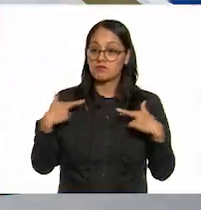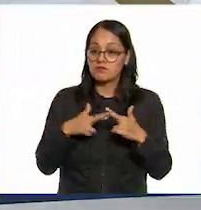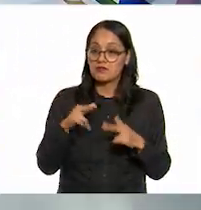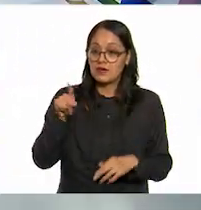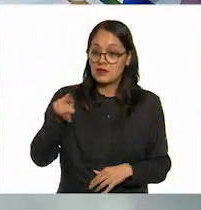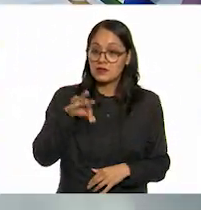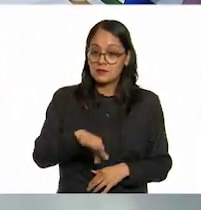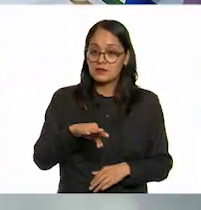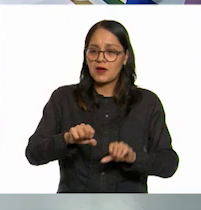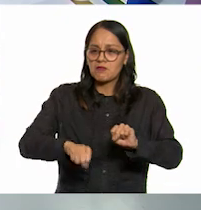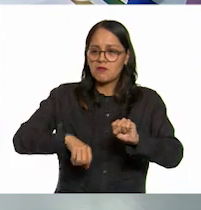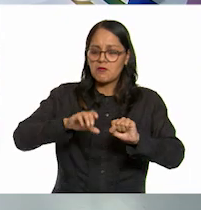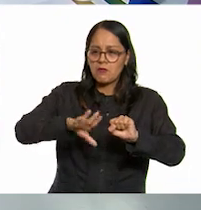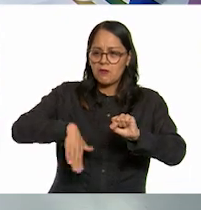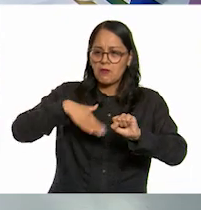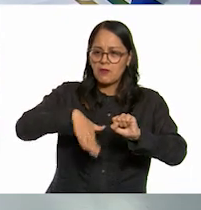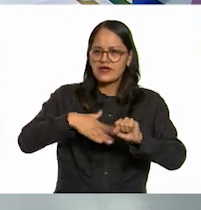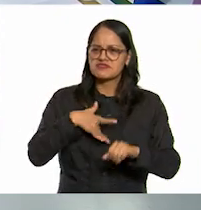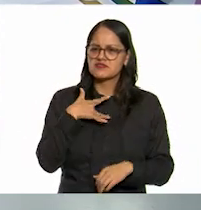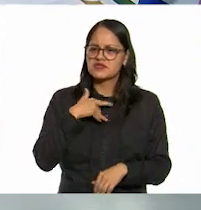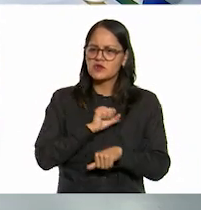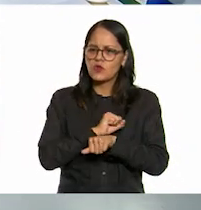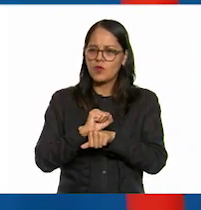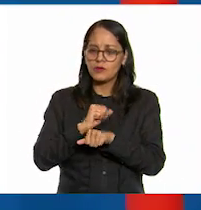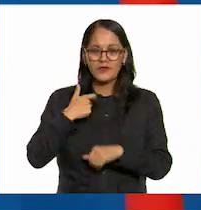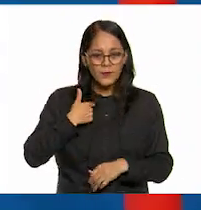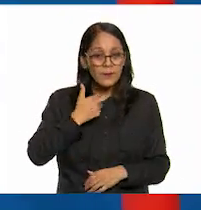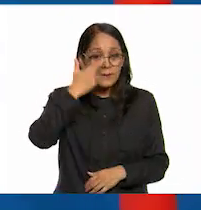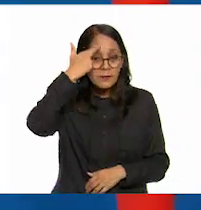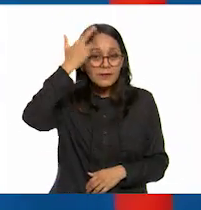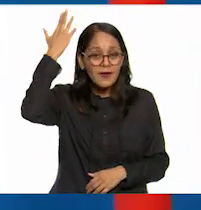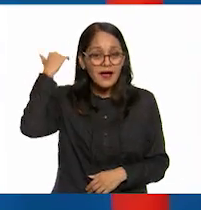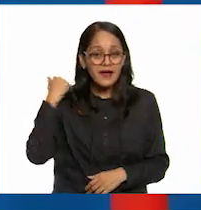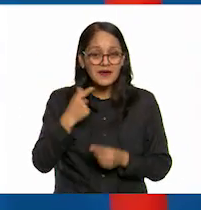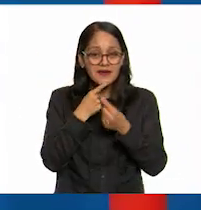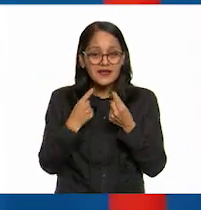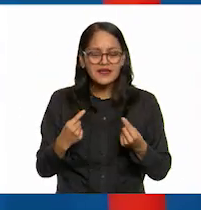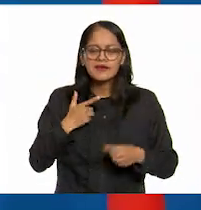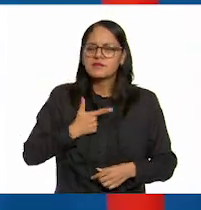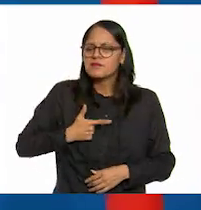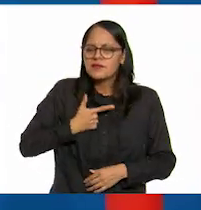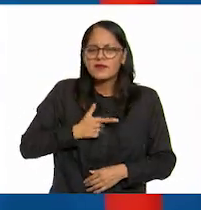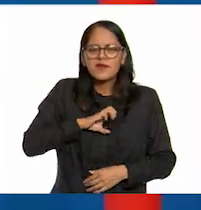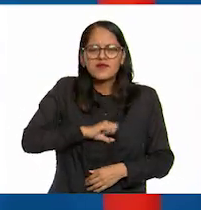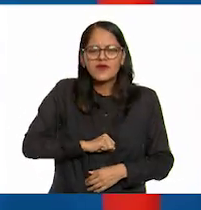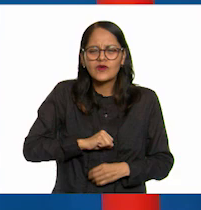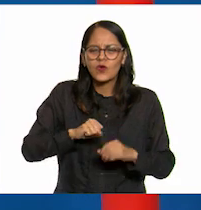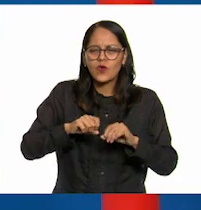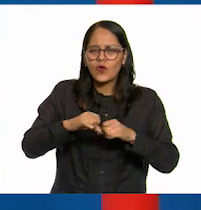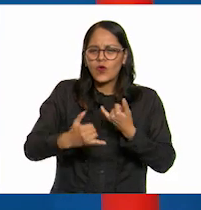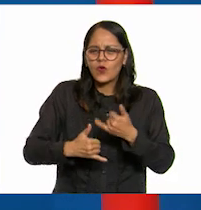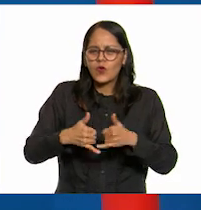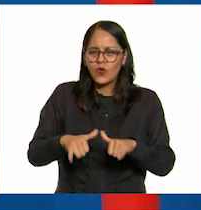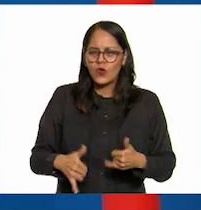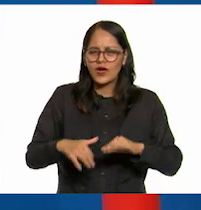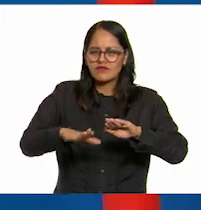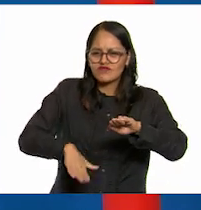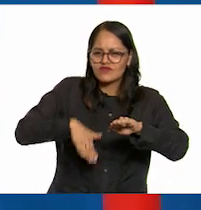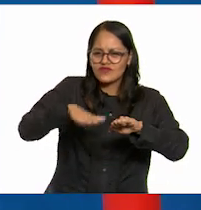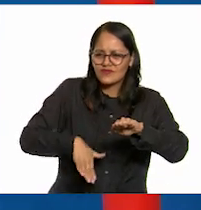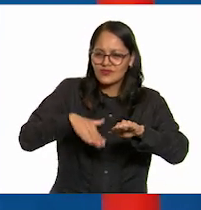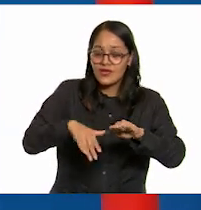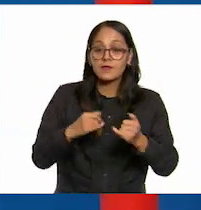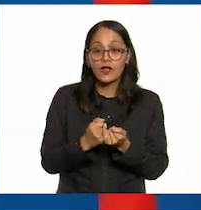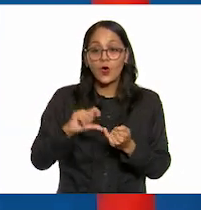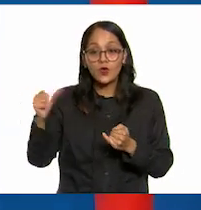suave cuando era niño me gustaba mucho jugar con ese juguete o máquina pero tenían otro tipo de llantas